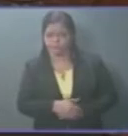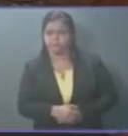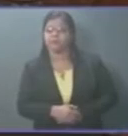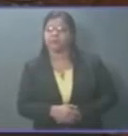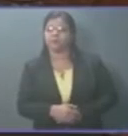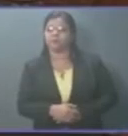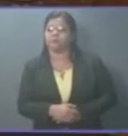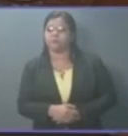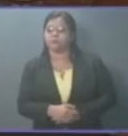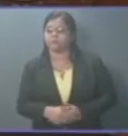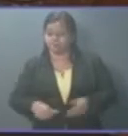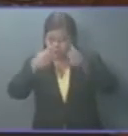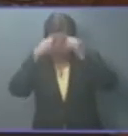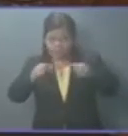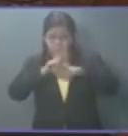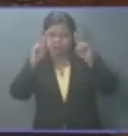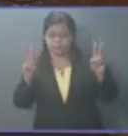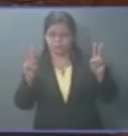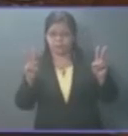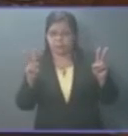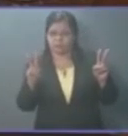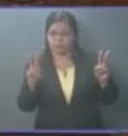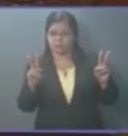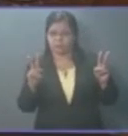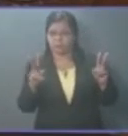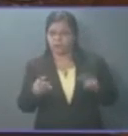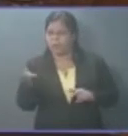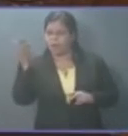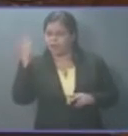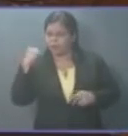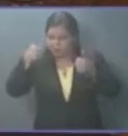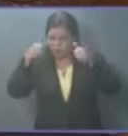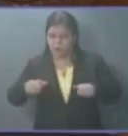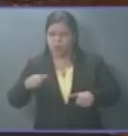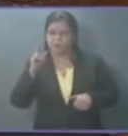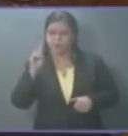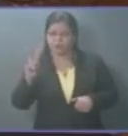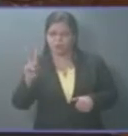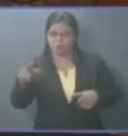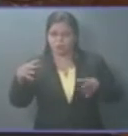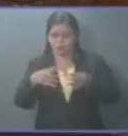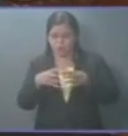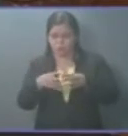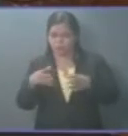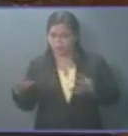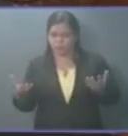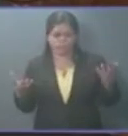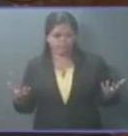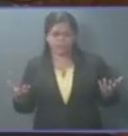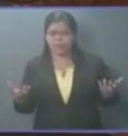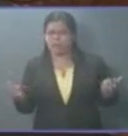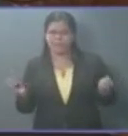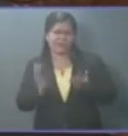Dijo que los acuerdos de paz fueron acuerdos entre dos cúpulas y que ellos no tienen nada que